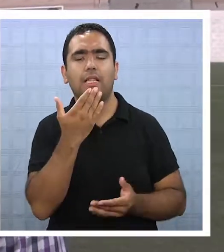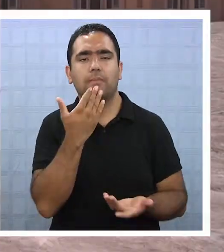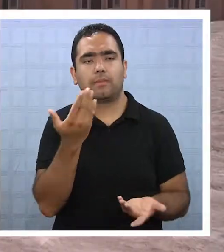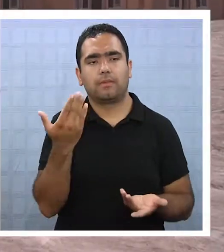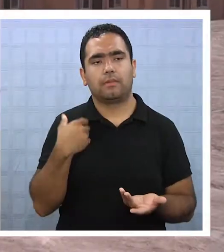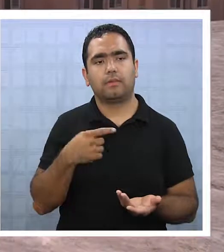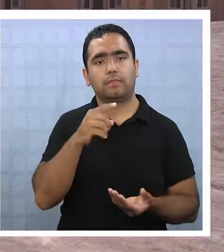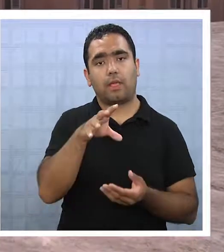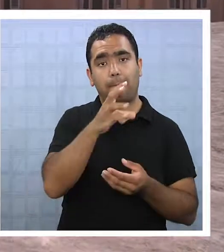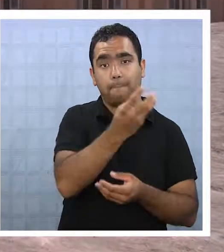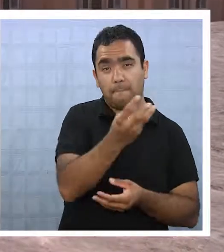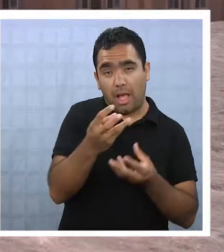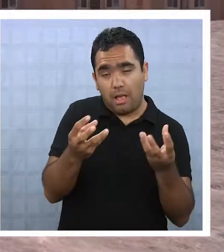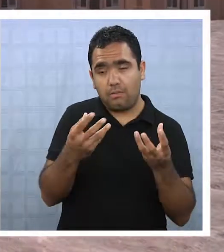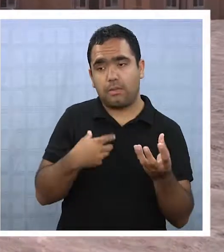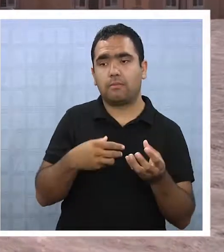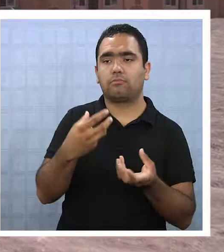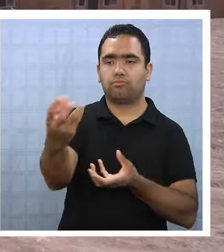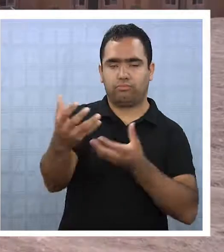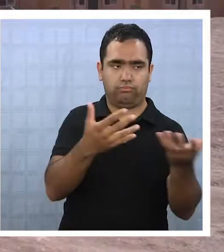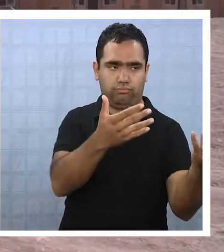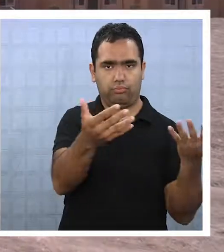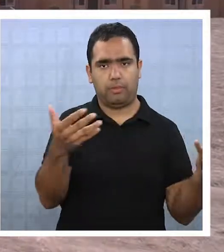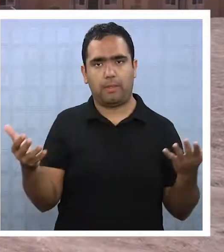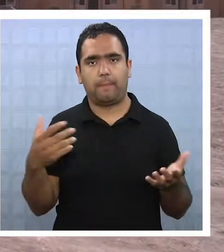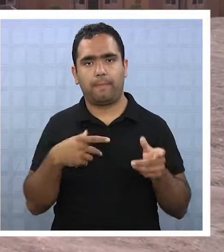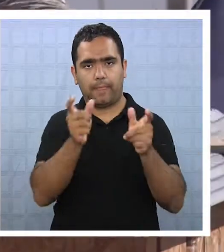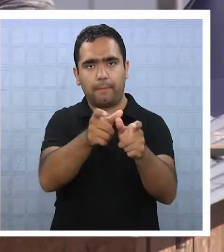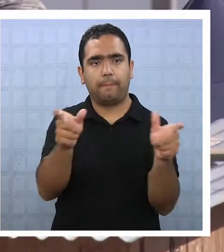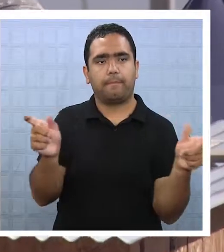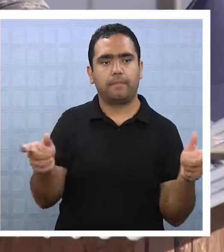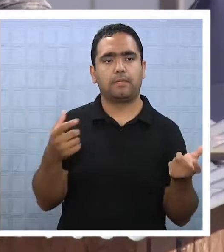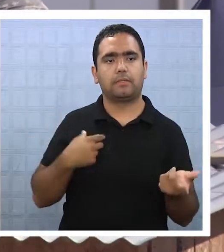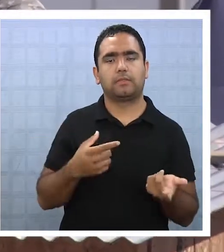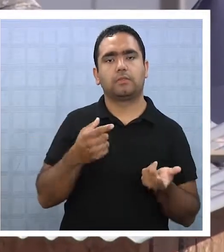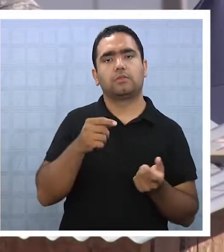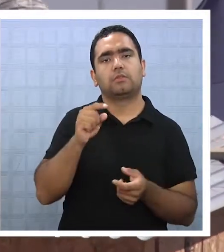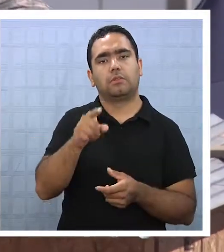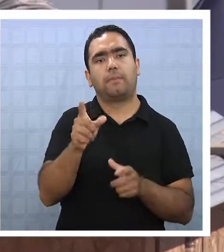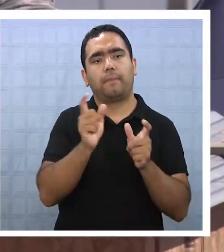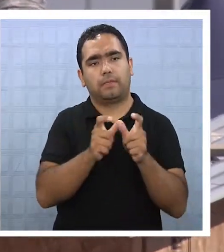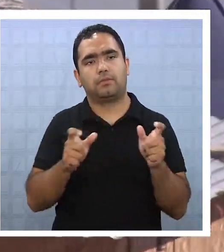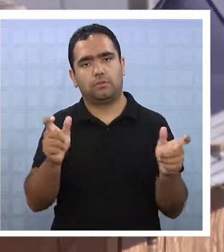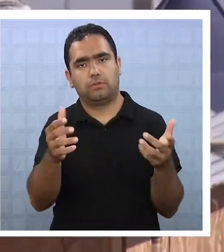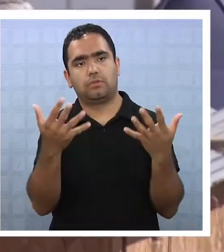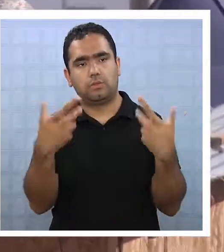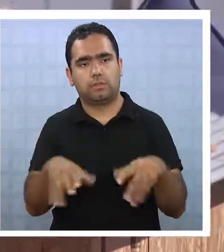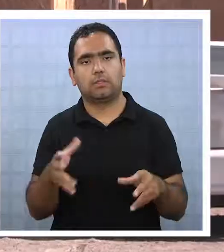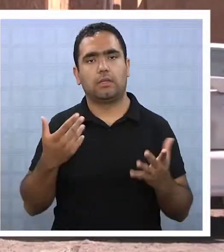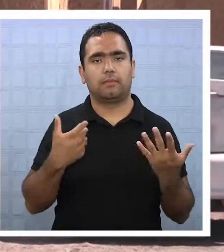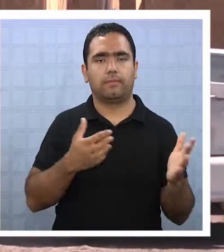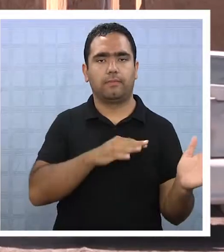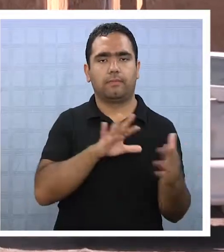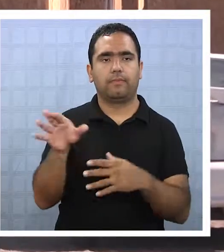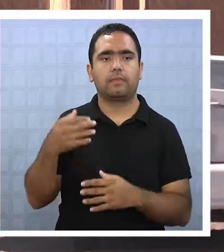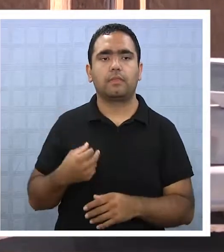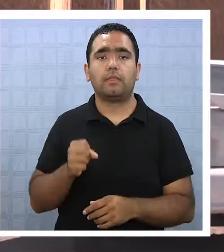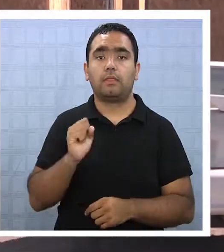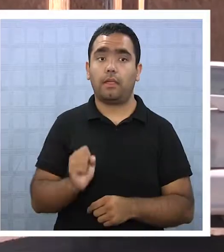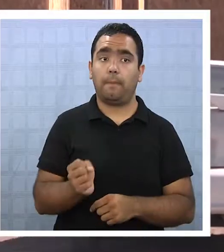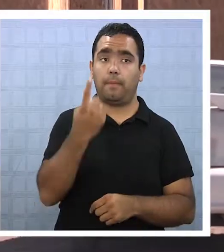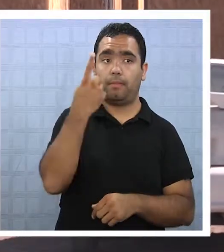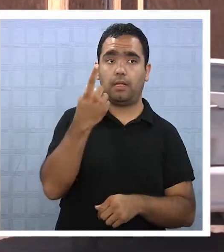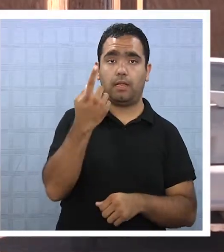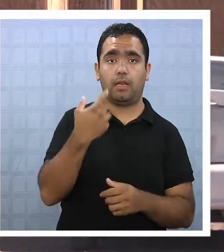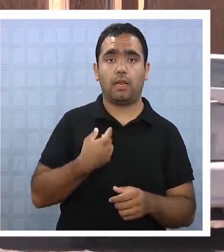Villafrey. Entonces, esas papas son repartidas, lógicamente, a los campamentos provisorios que hemos armado, la gente que ha armado después del